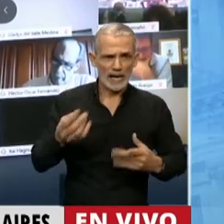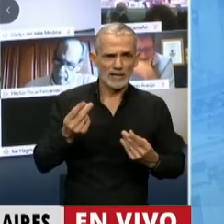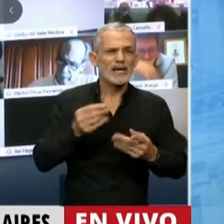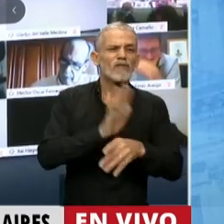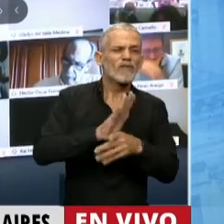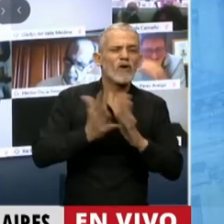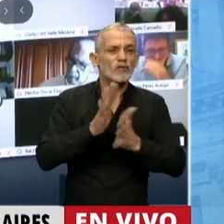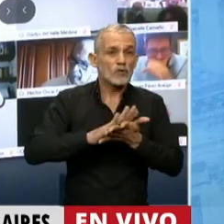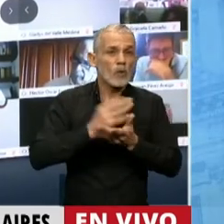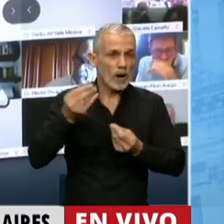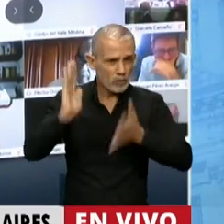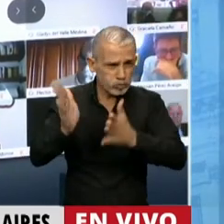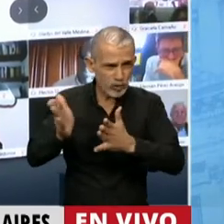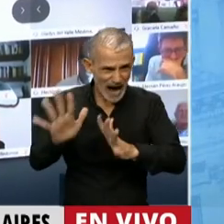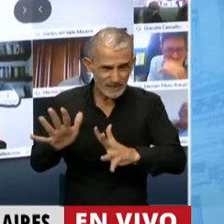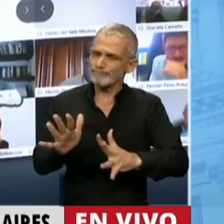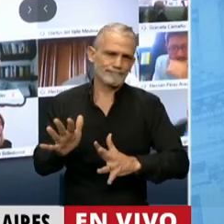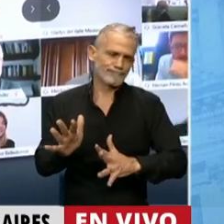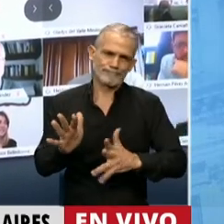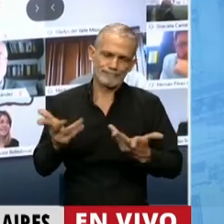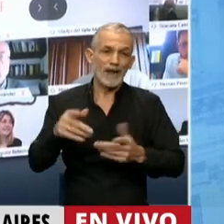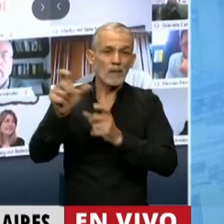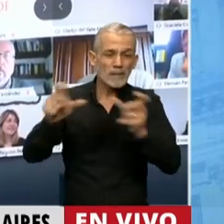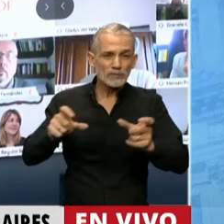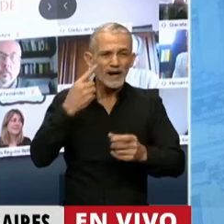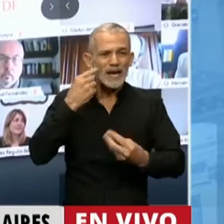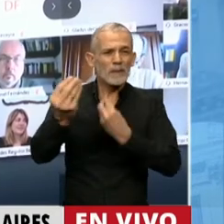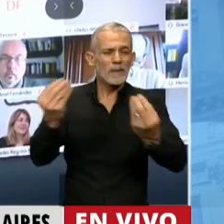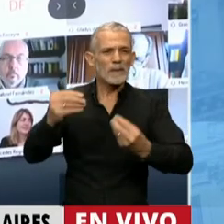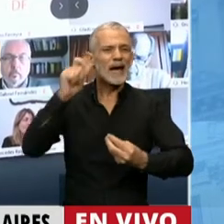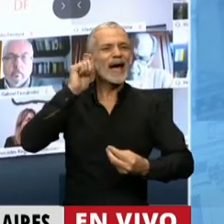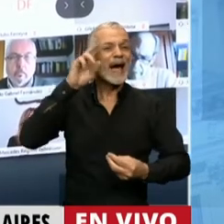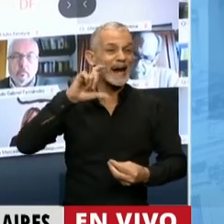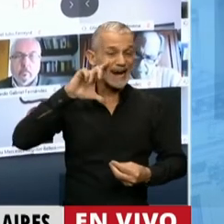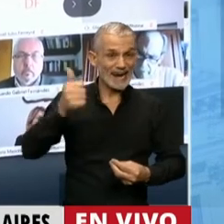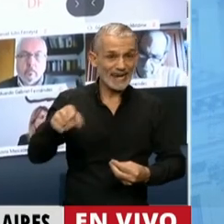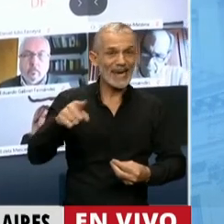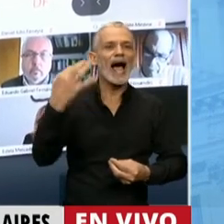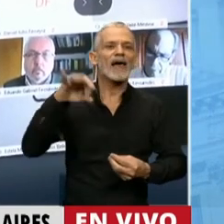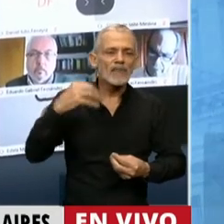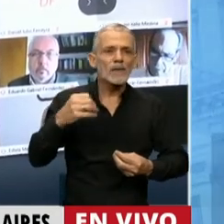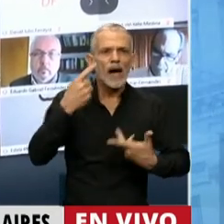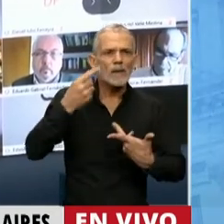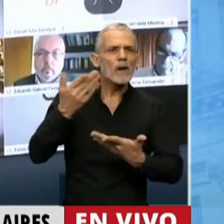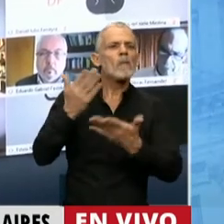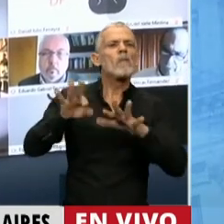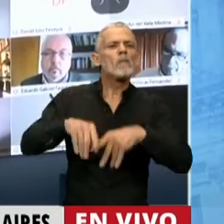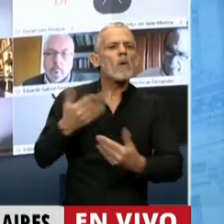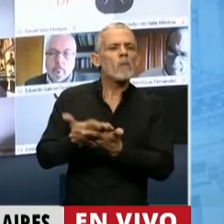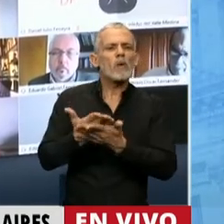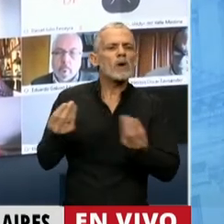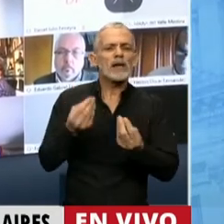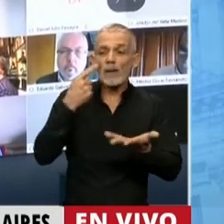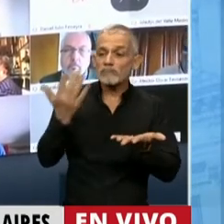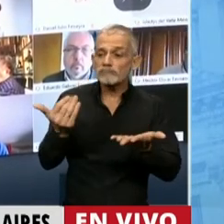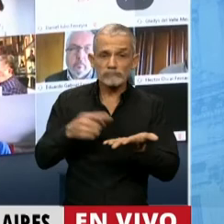la represión. Y por eso, en el caso de los vecinos de Guernica, que se atienda la propuesta que ellos han realizado que es